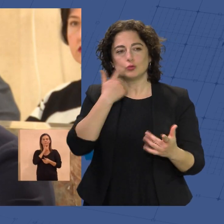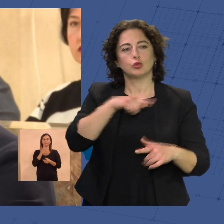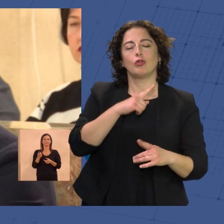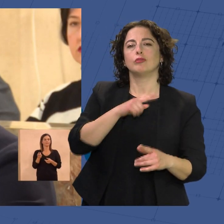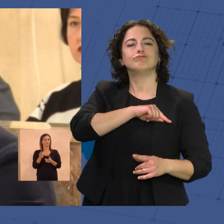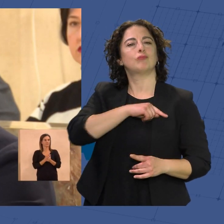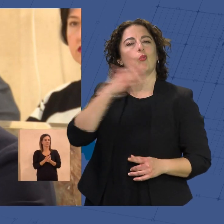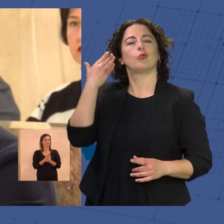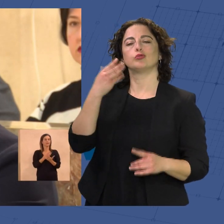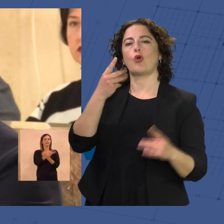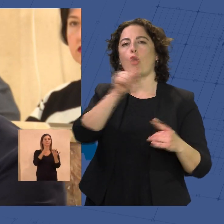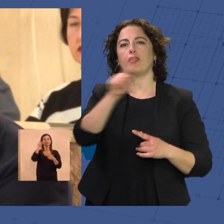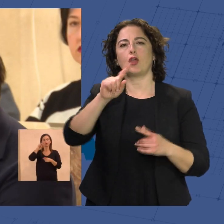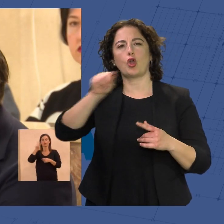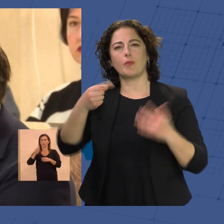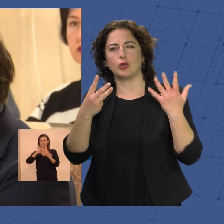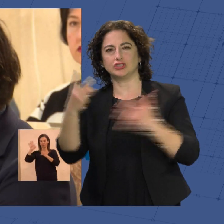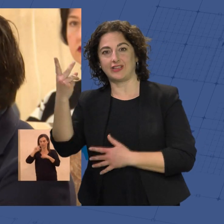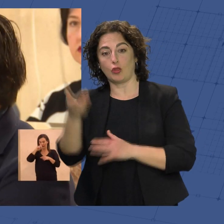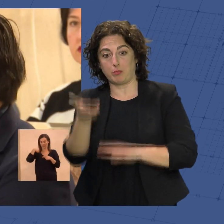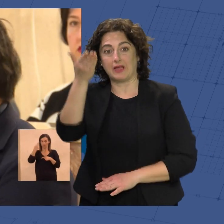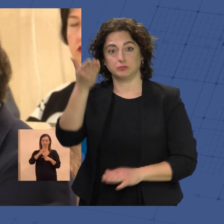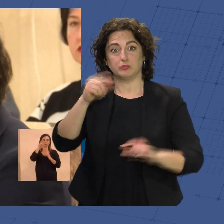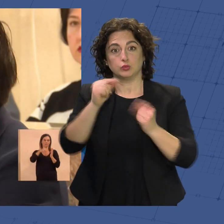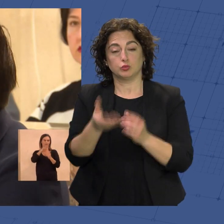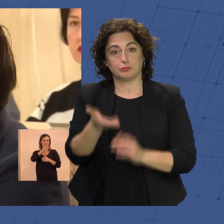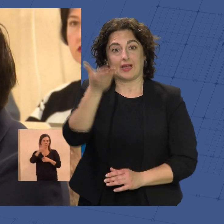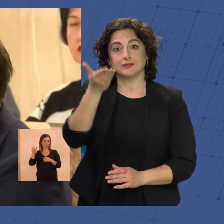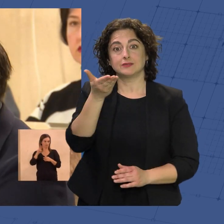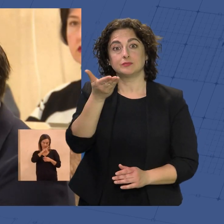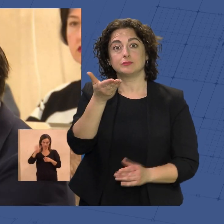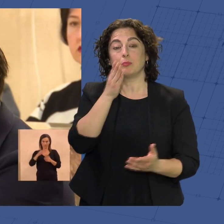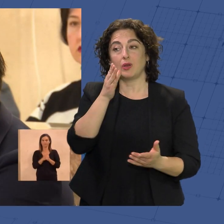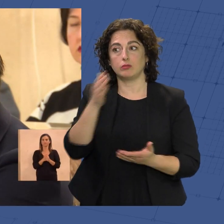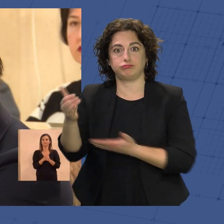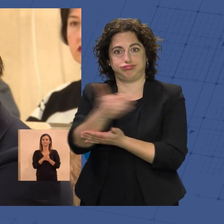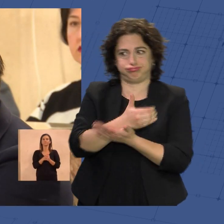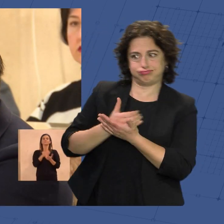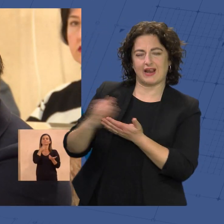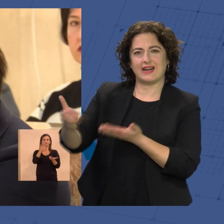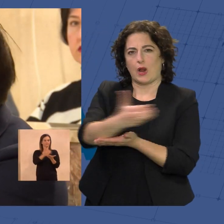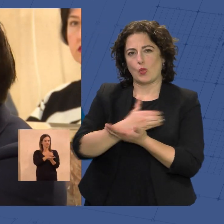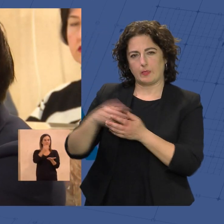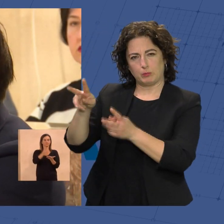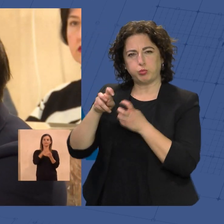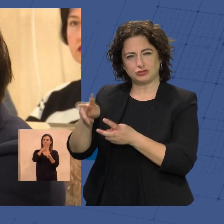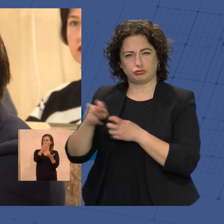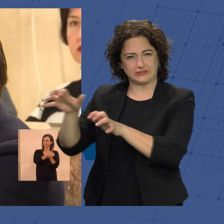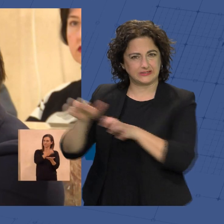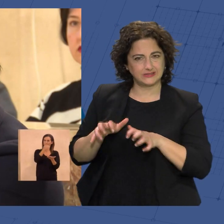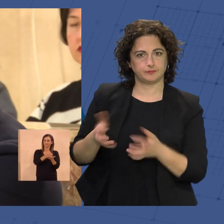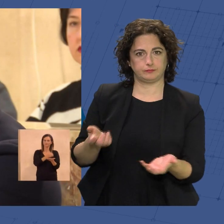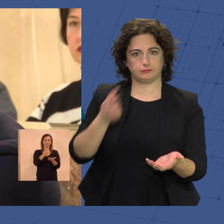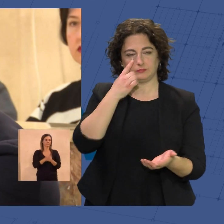11,82% en el presupuesto para el año 2024 a expensas de la voracidad recaudatoria. Y no es algo de lo que uno